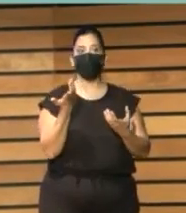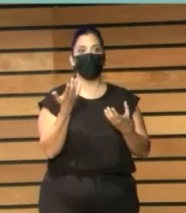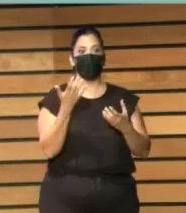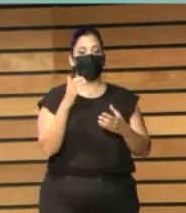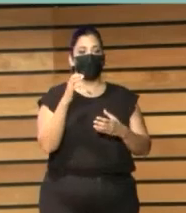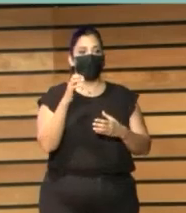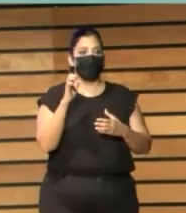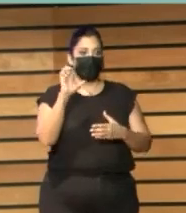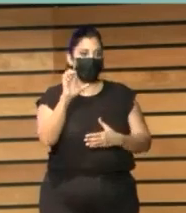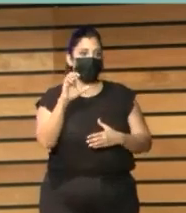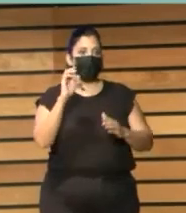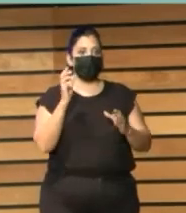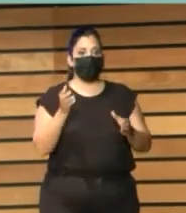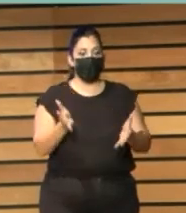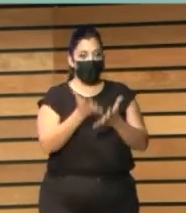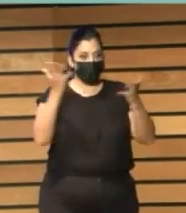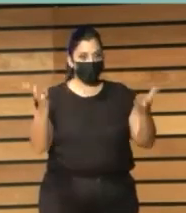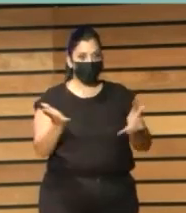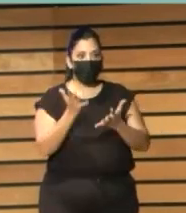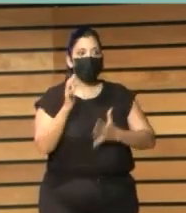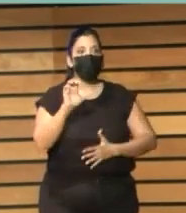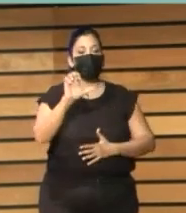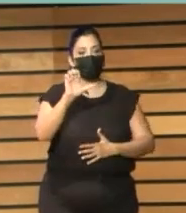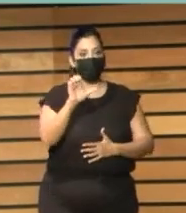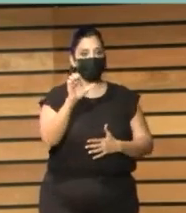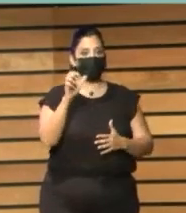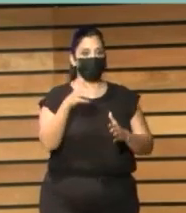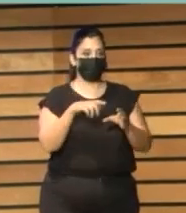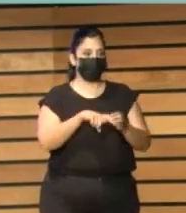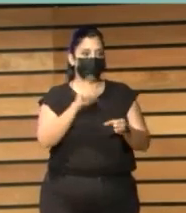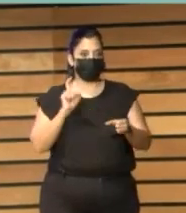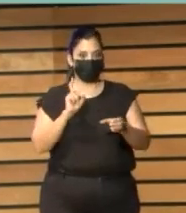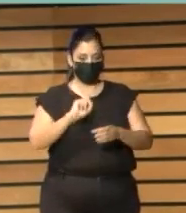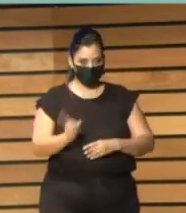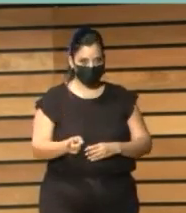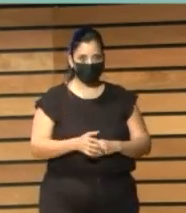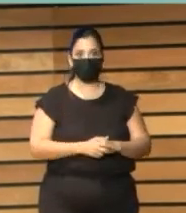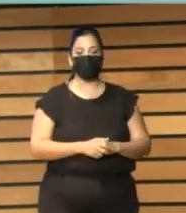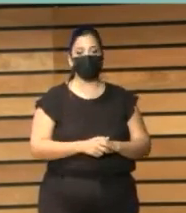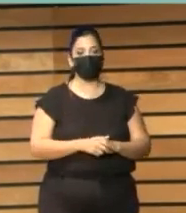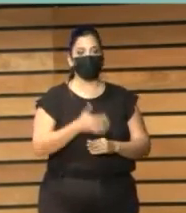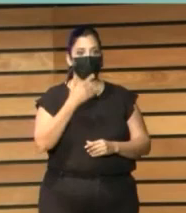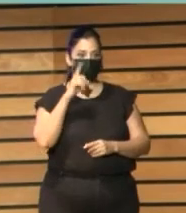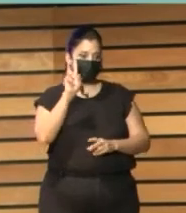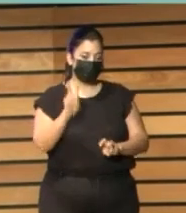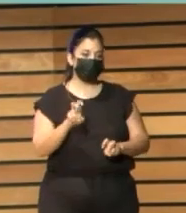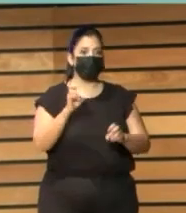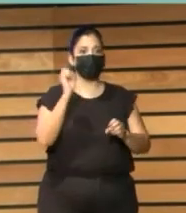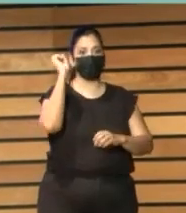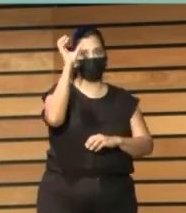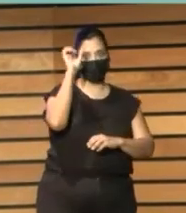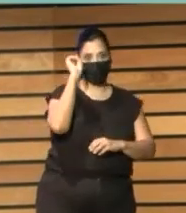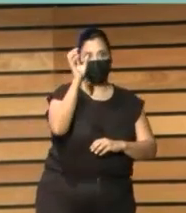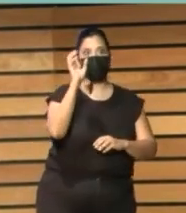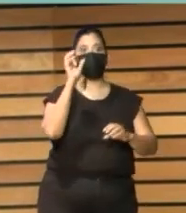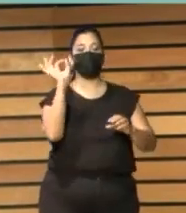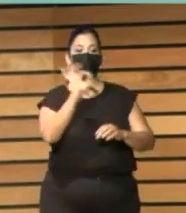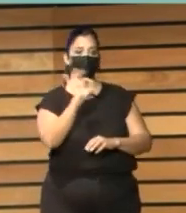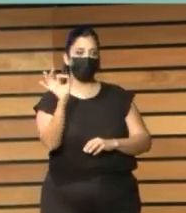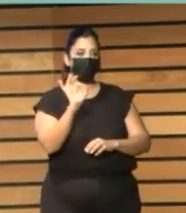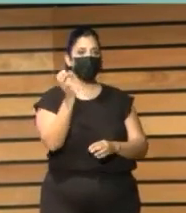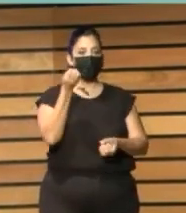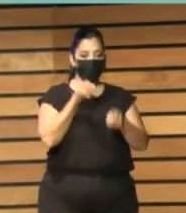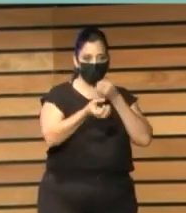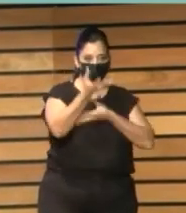-Desactiva, serían formaciones en el ámbito de la prevención de la desinformación o los discursos de odio. E-Memoria, en relación